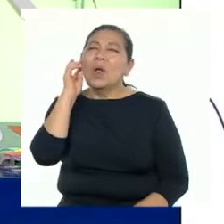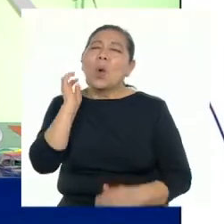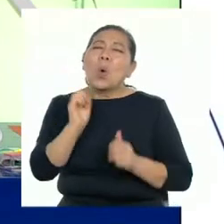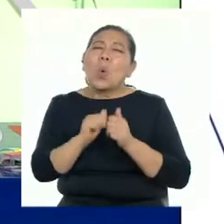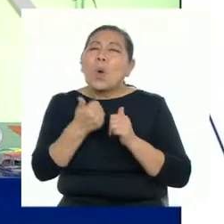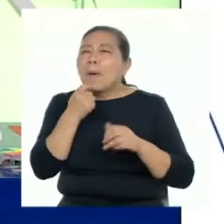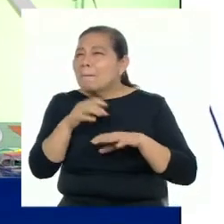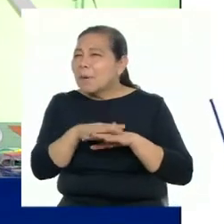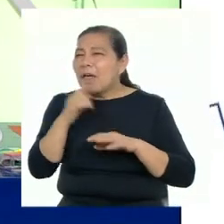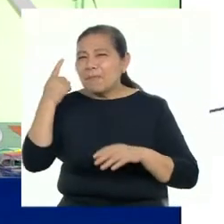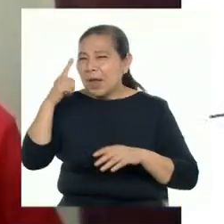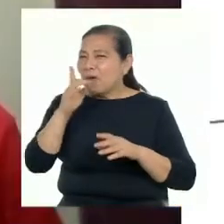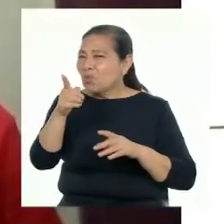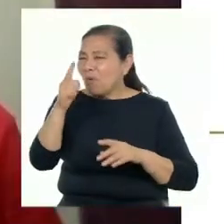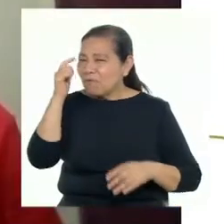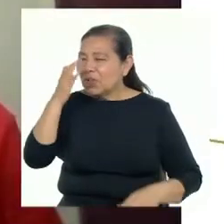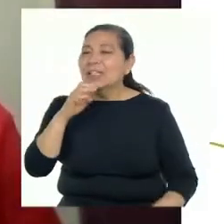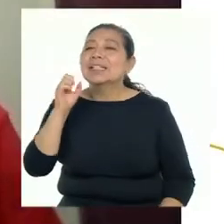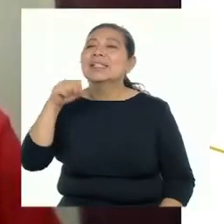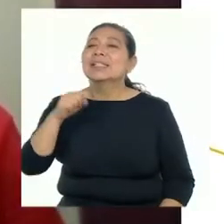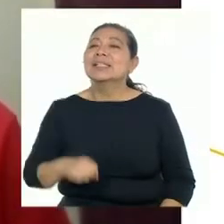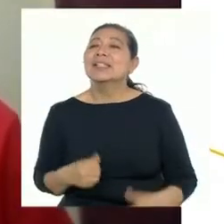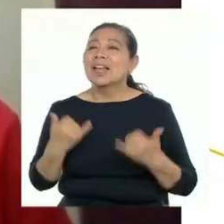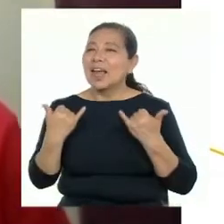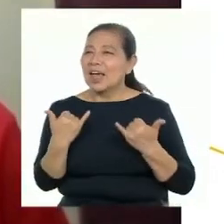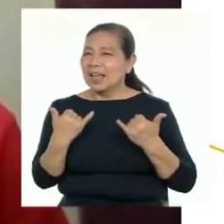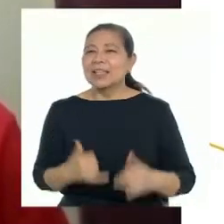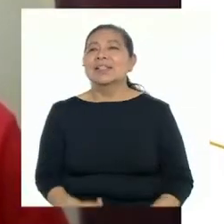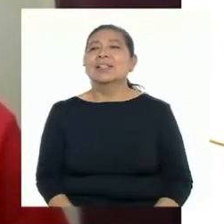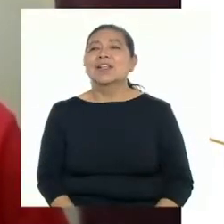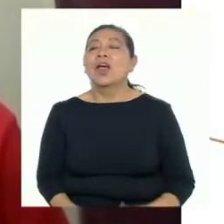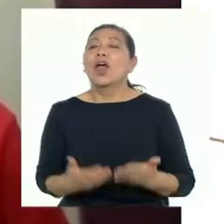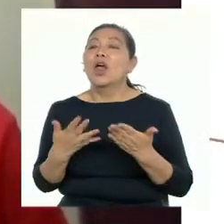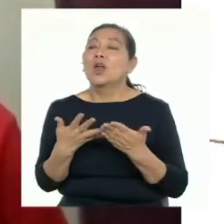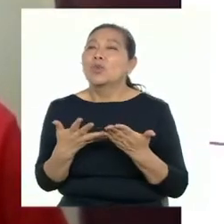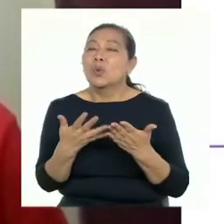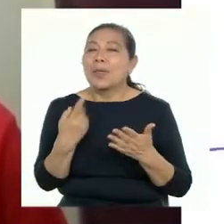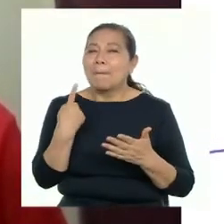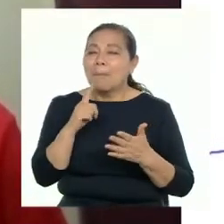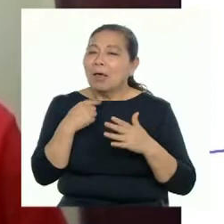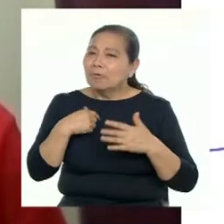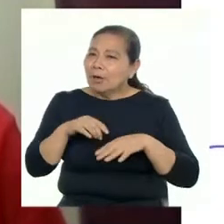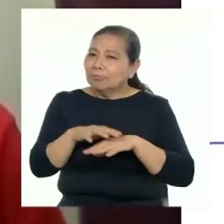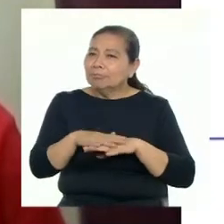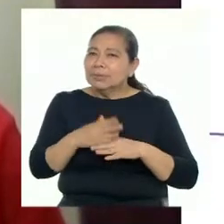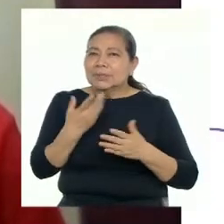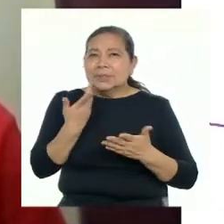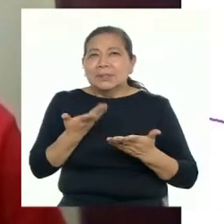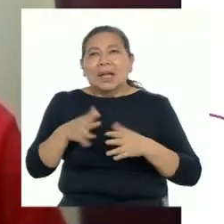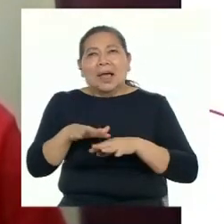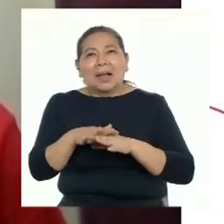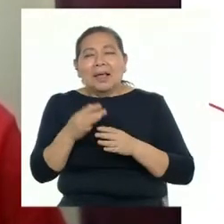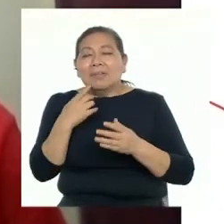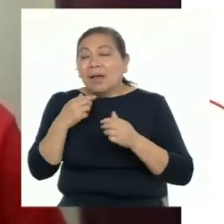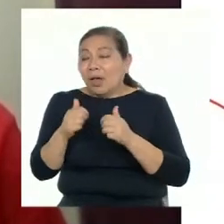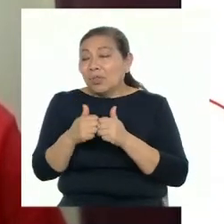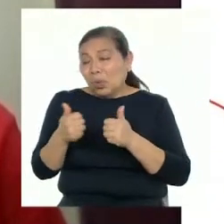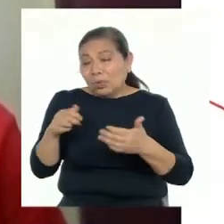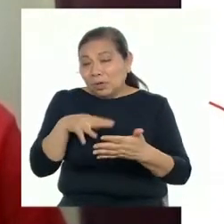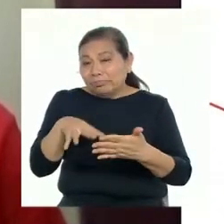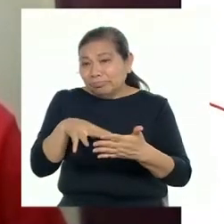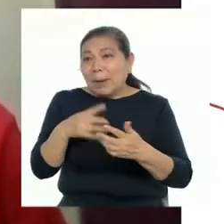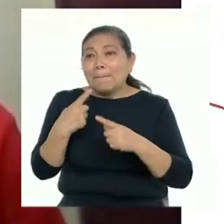en algo sus planes a futuro? Sí, en lo que vienen a hacer los estudios, ya que no estaba planeado hacer las clases a distancia.